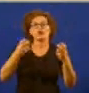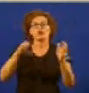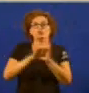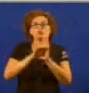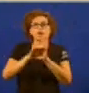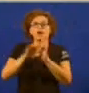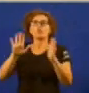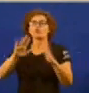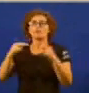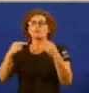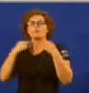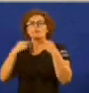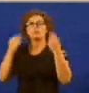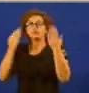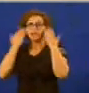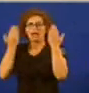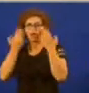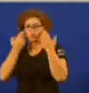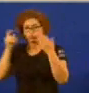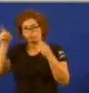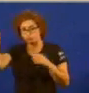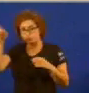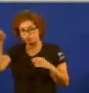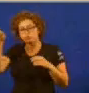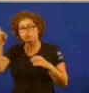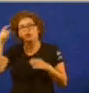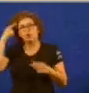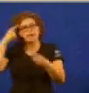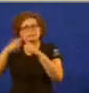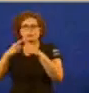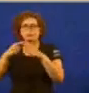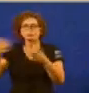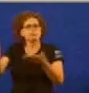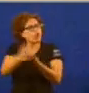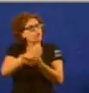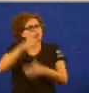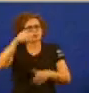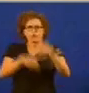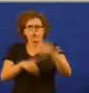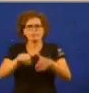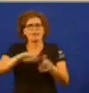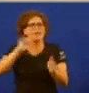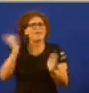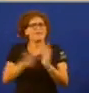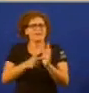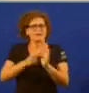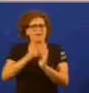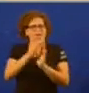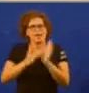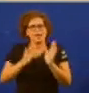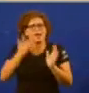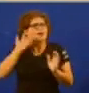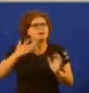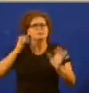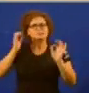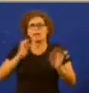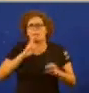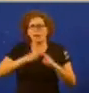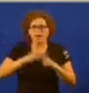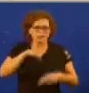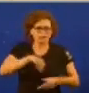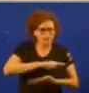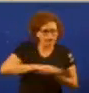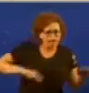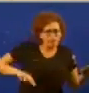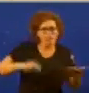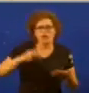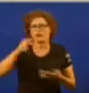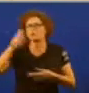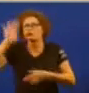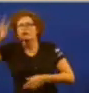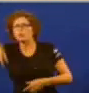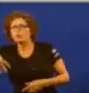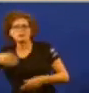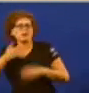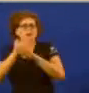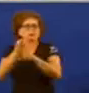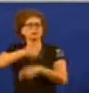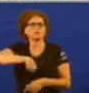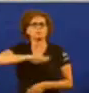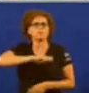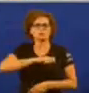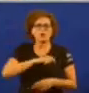diputados para votar en referendo legal todos e todas en Galicia en Cataluña no resto de España non chega coa lei